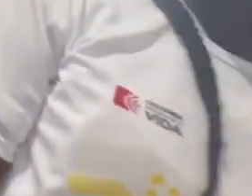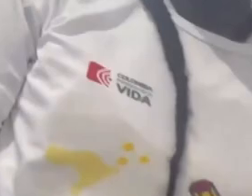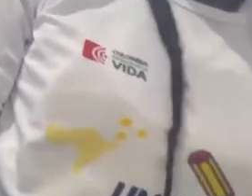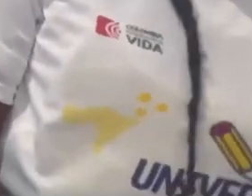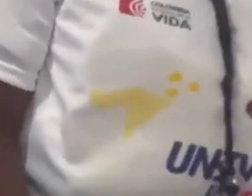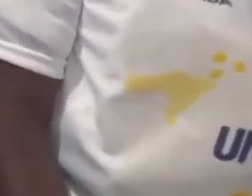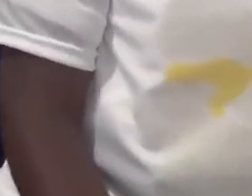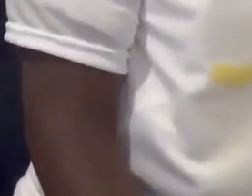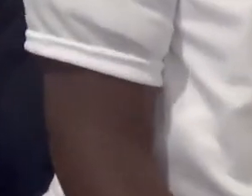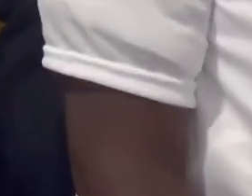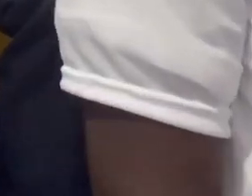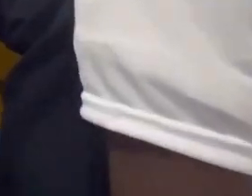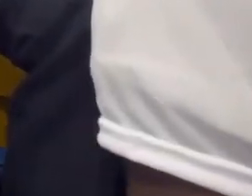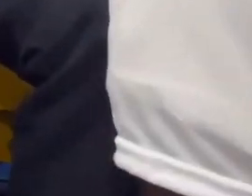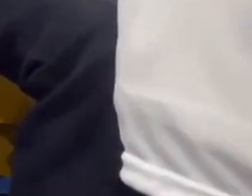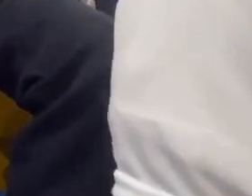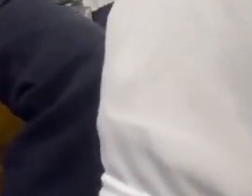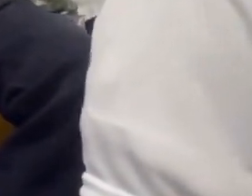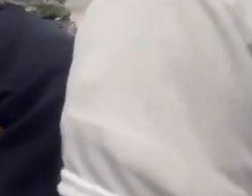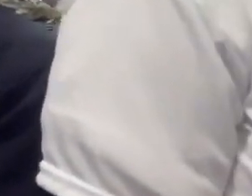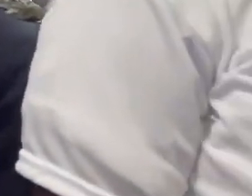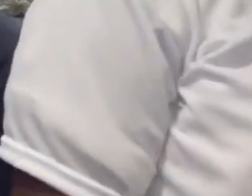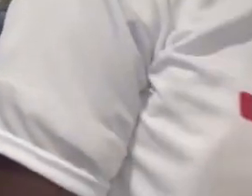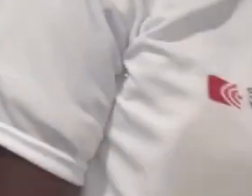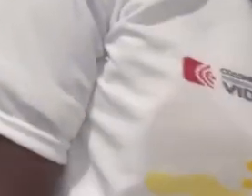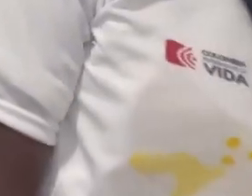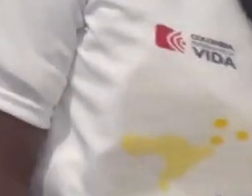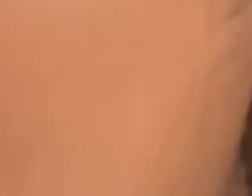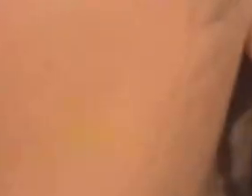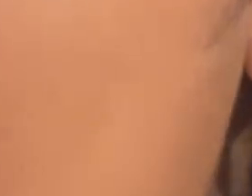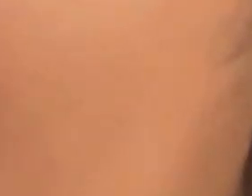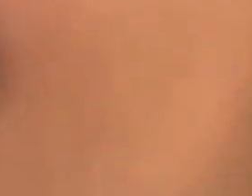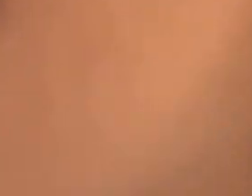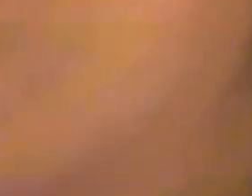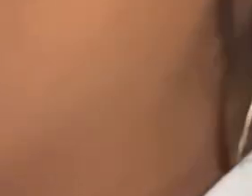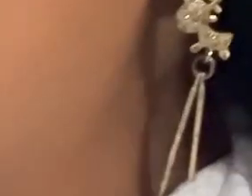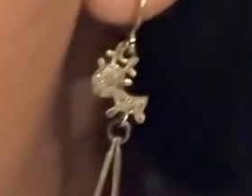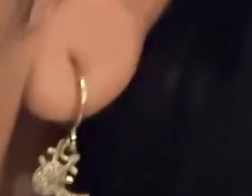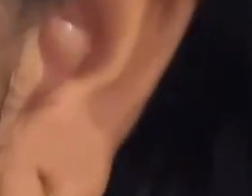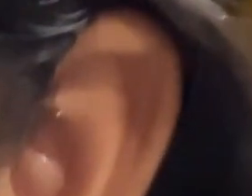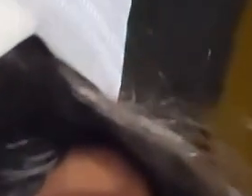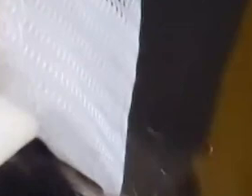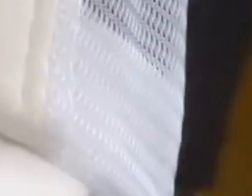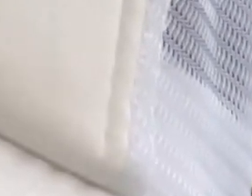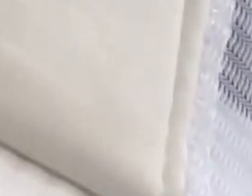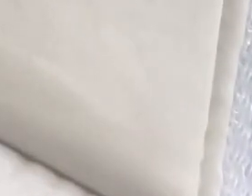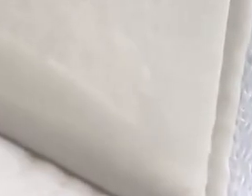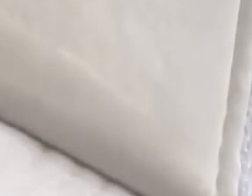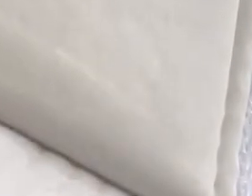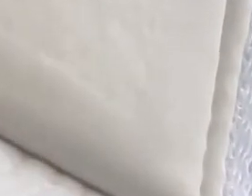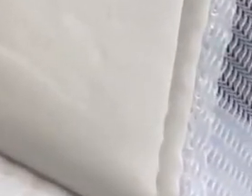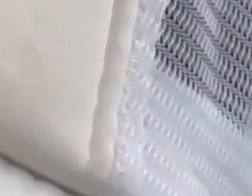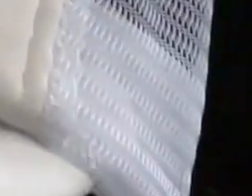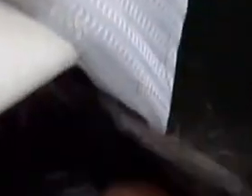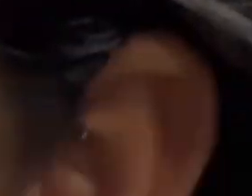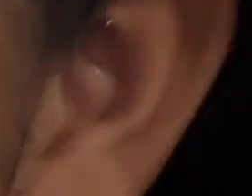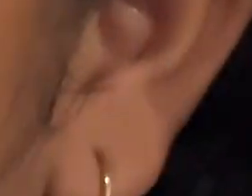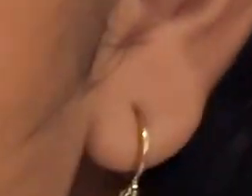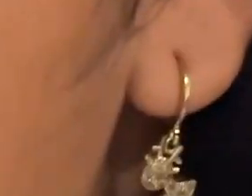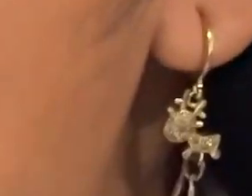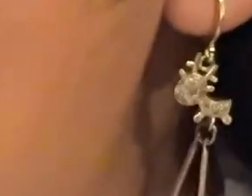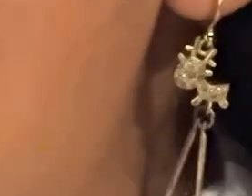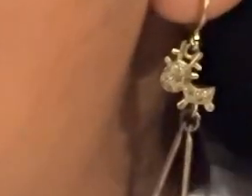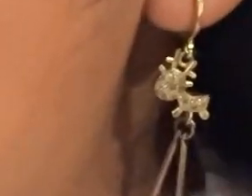nuestra anterior viceministra Ana Carolina Quijano que acompañó al equipo hasta los últimos días hoy nos acompaña el viceministro encargado Wilfer